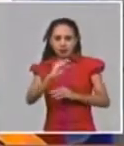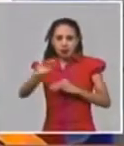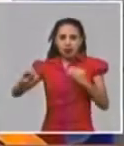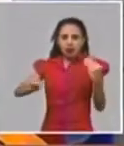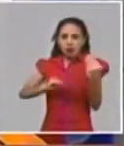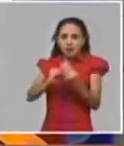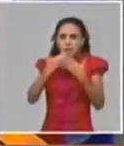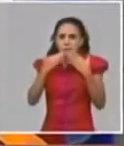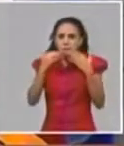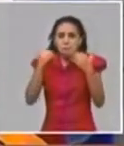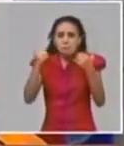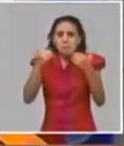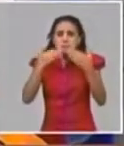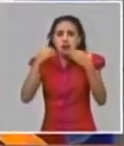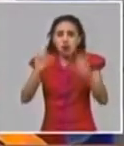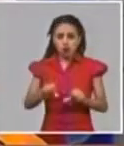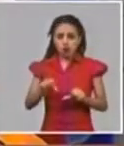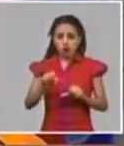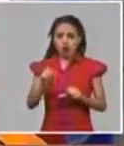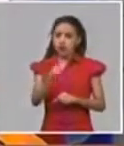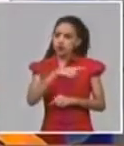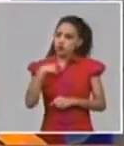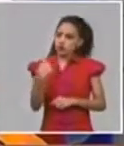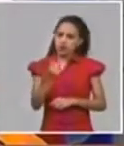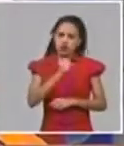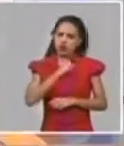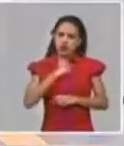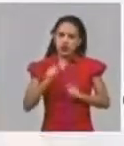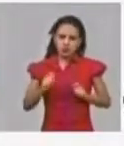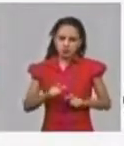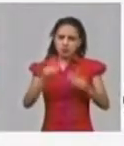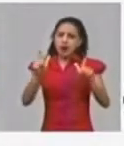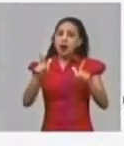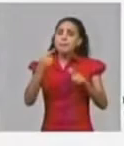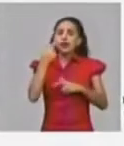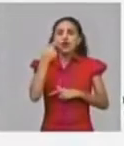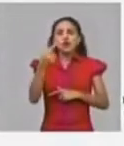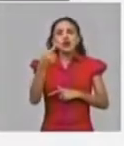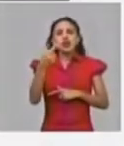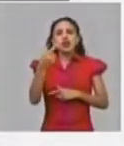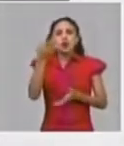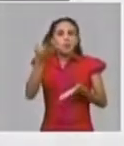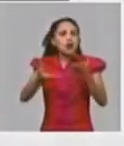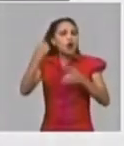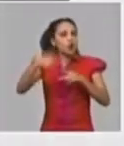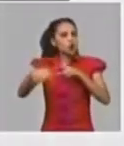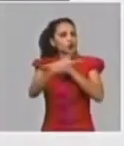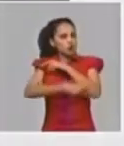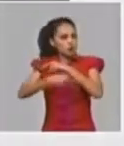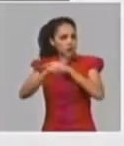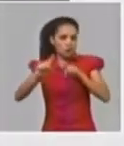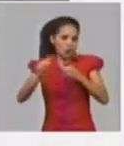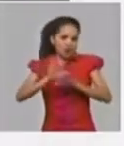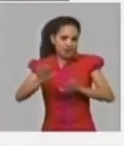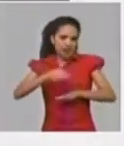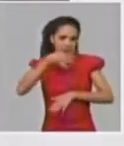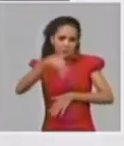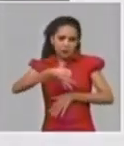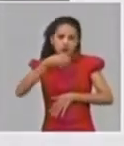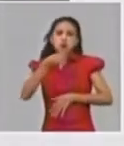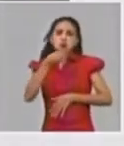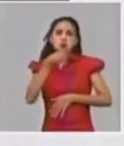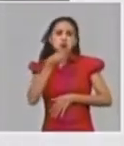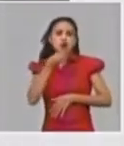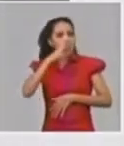y después consideramos no traerlo para no tener referencia de ningún país en cuestión porque lo hemos estudiado aunque se puede buscar